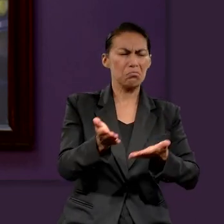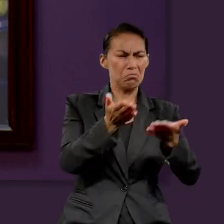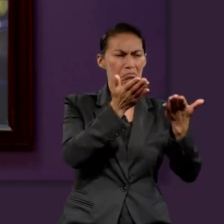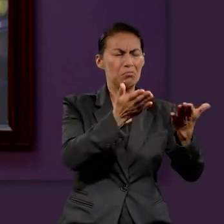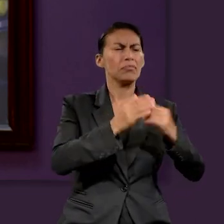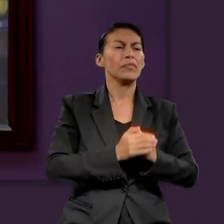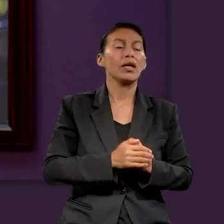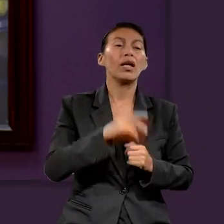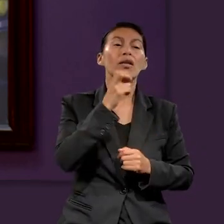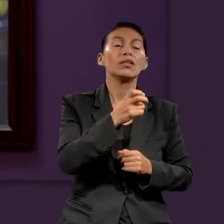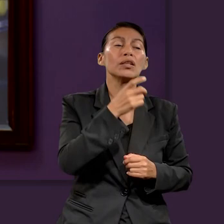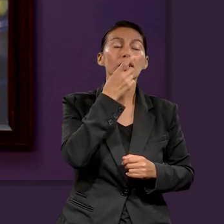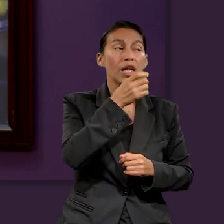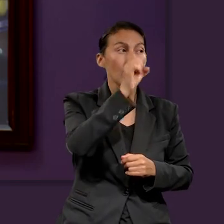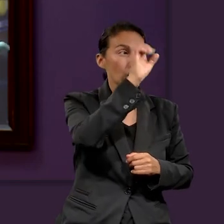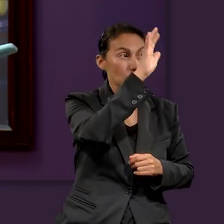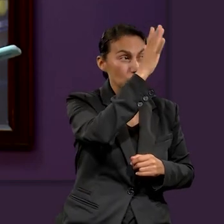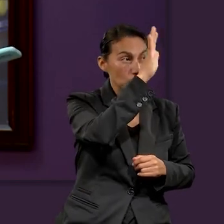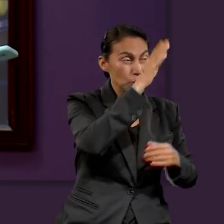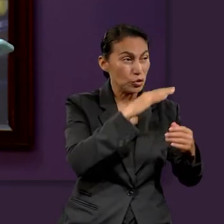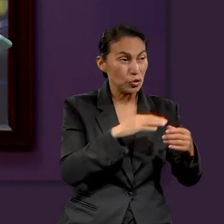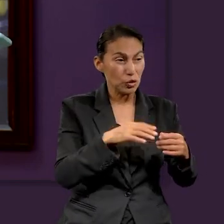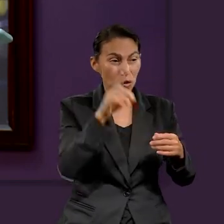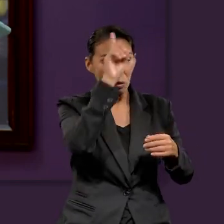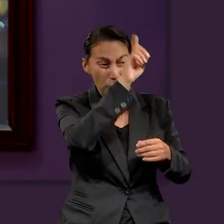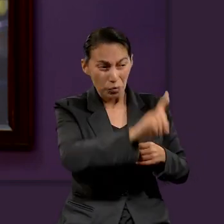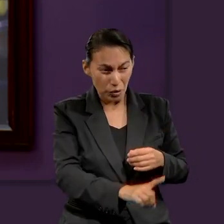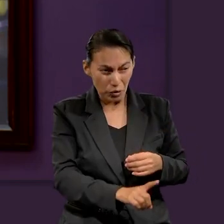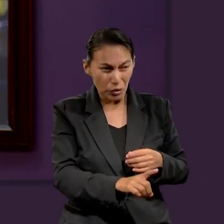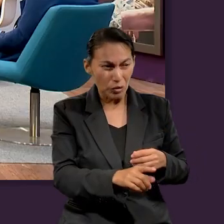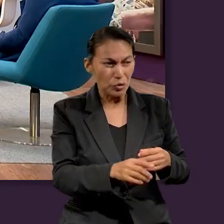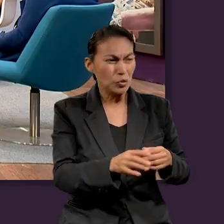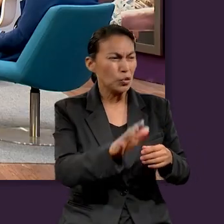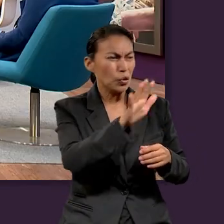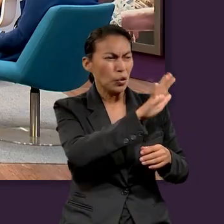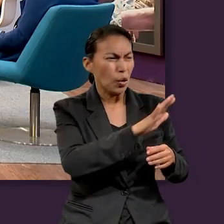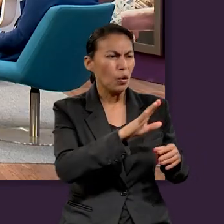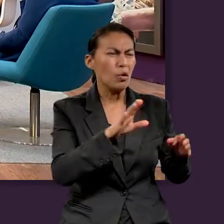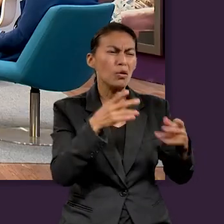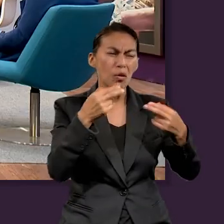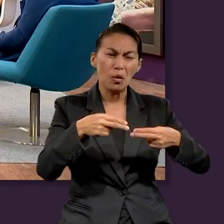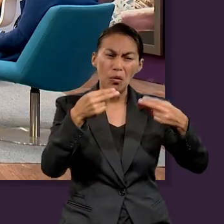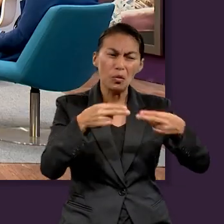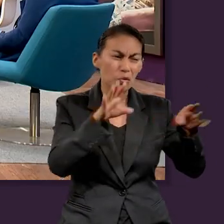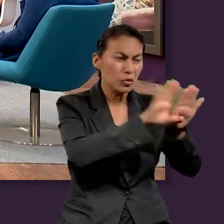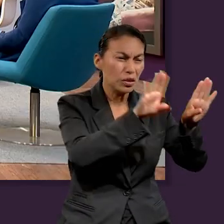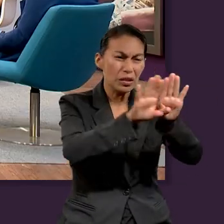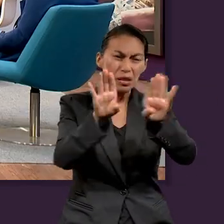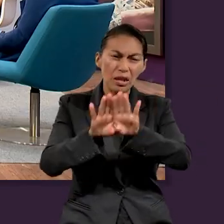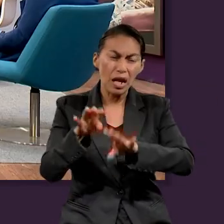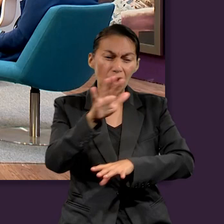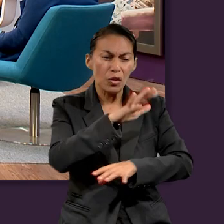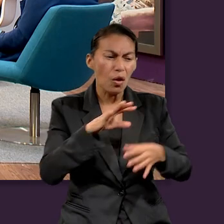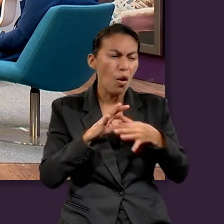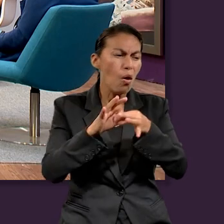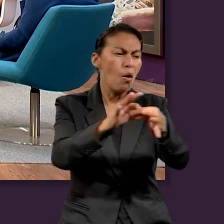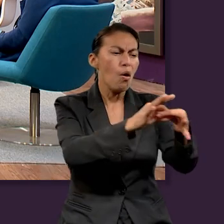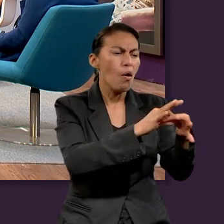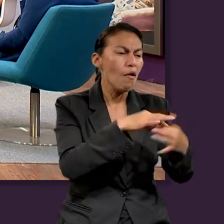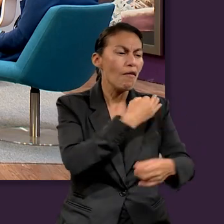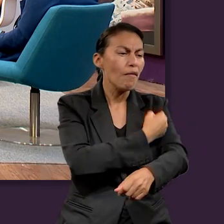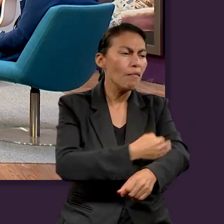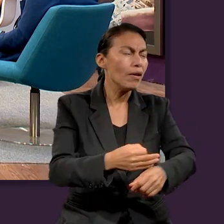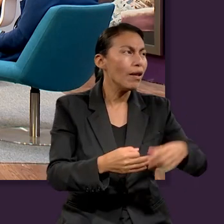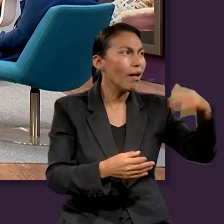en sí iba a ser un día donde se iba a descansar, donde los templos, perdón, los locales se iban a cerrar. Entonces,